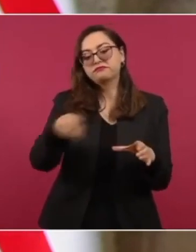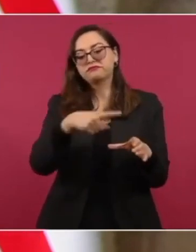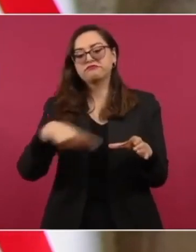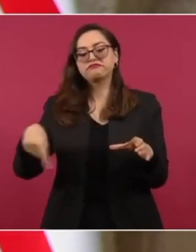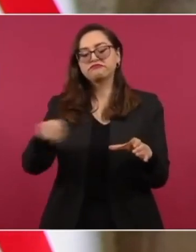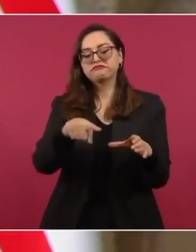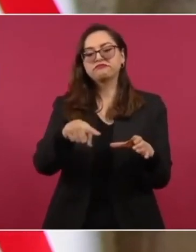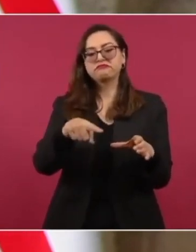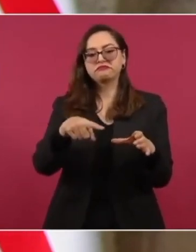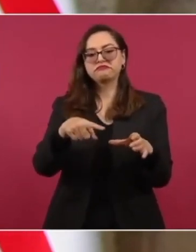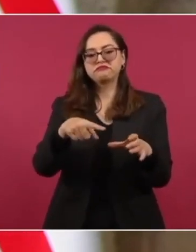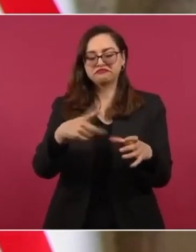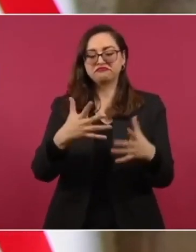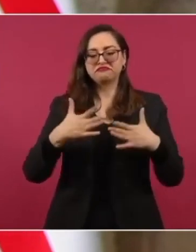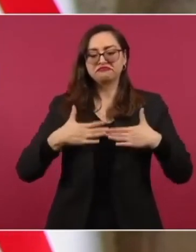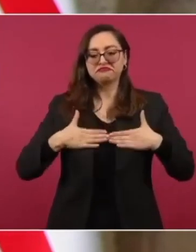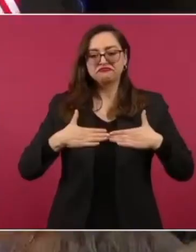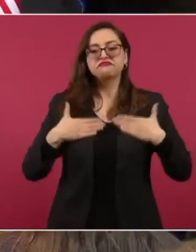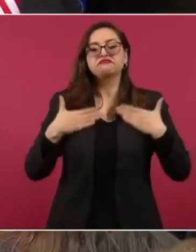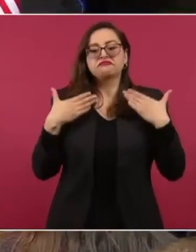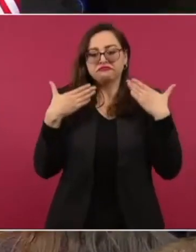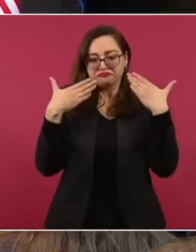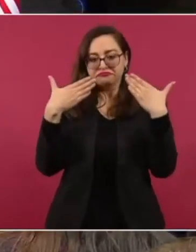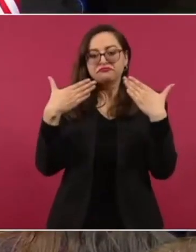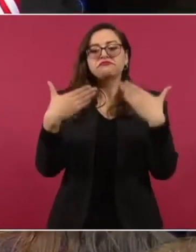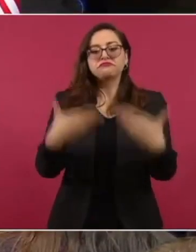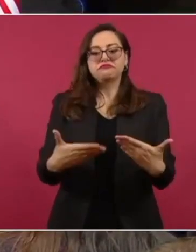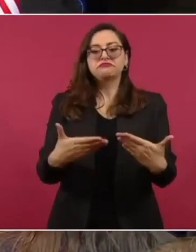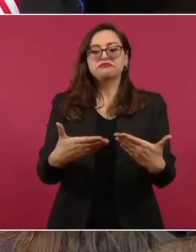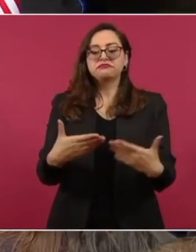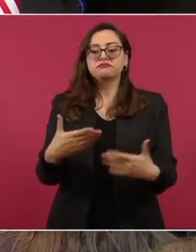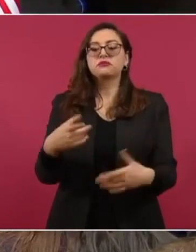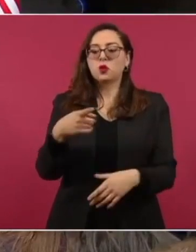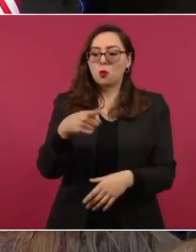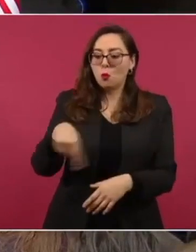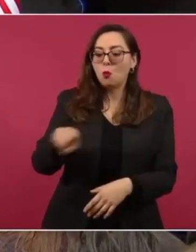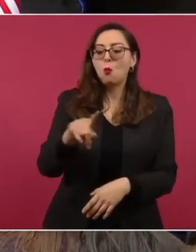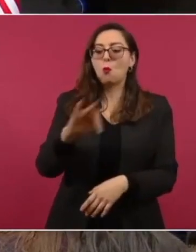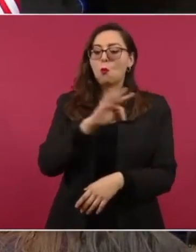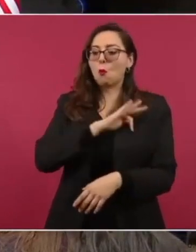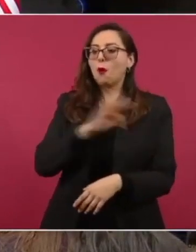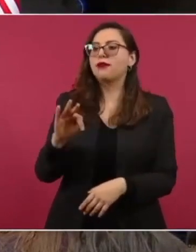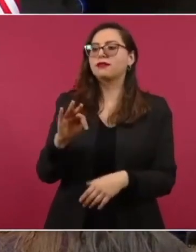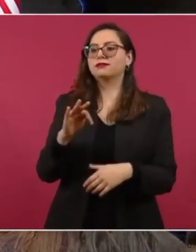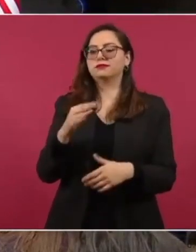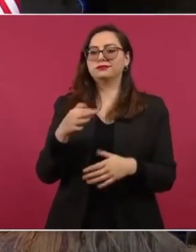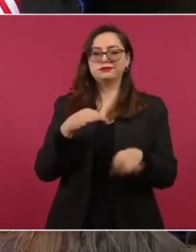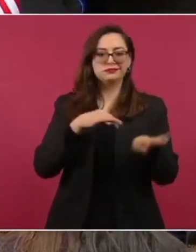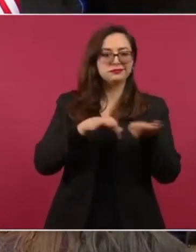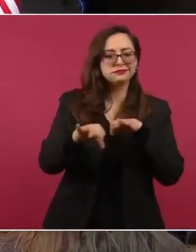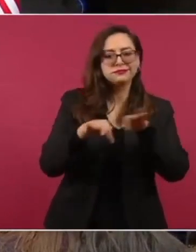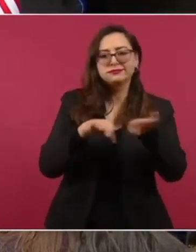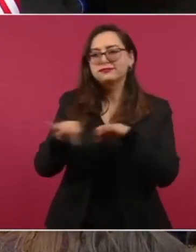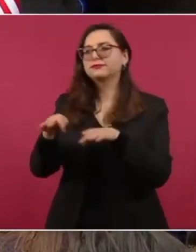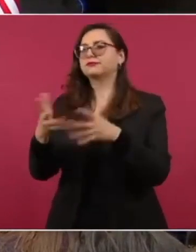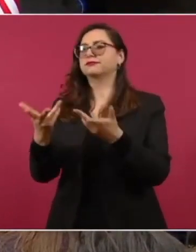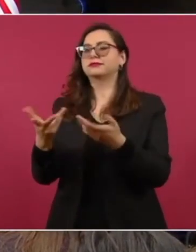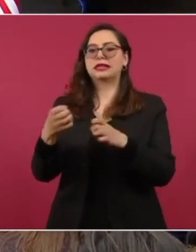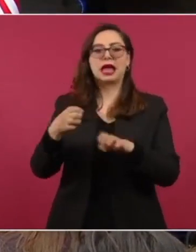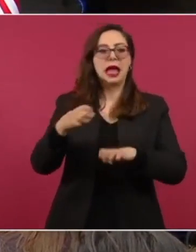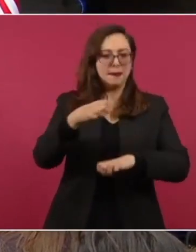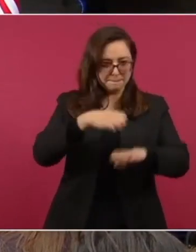confianza para motivar, persuadir y convencer a empresarios, a